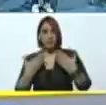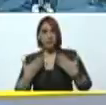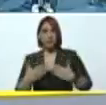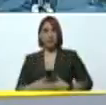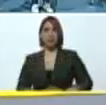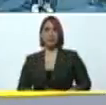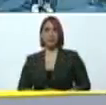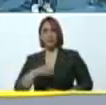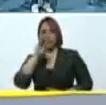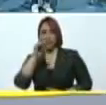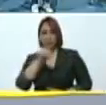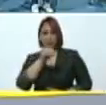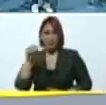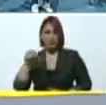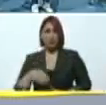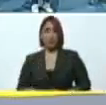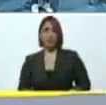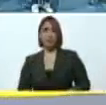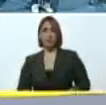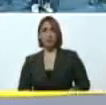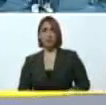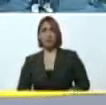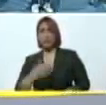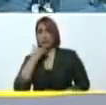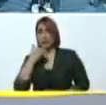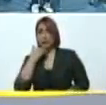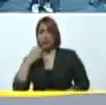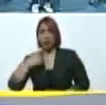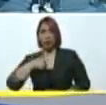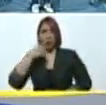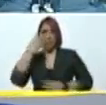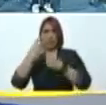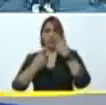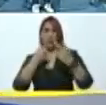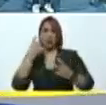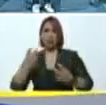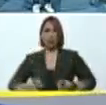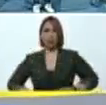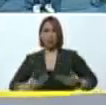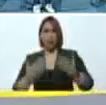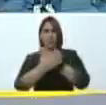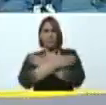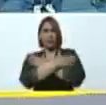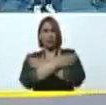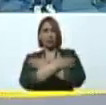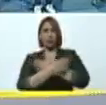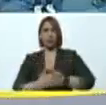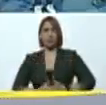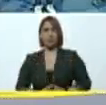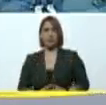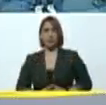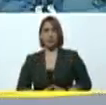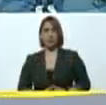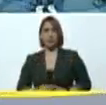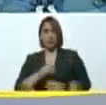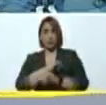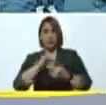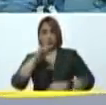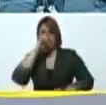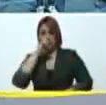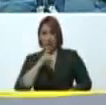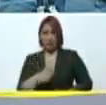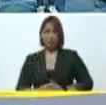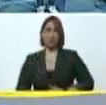Que Dios me lo bendiga. Pronto los voy a visitar. Pronto. Para darles un abrazo de fin de año. Un